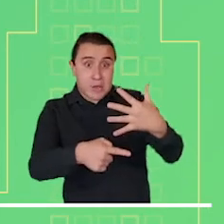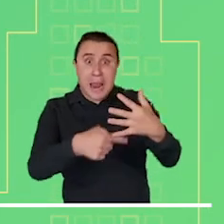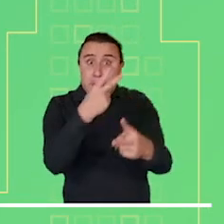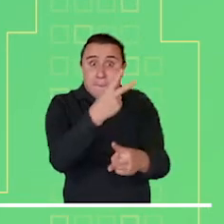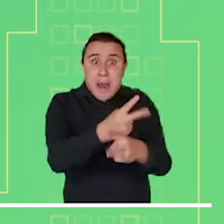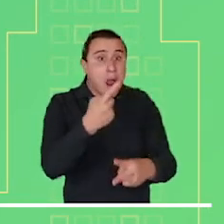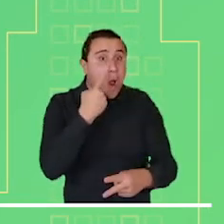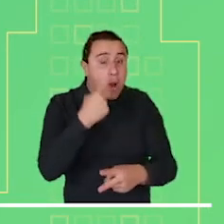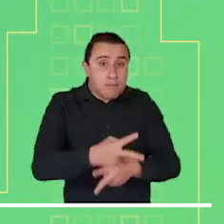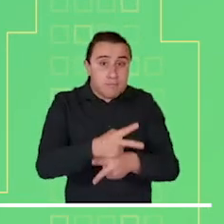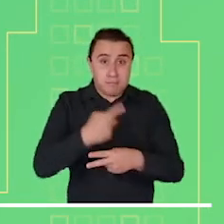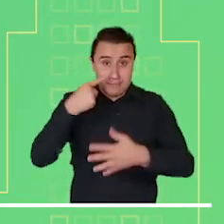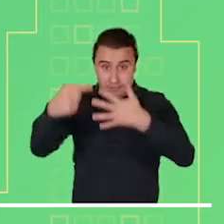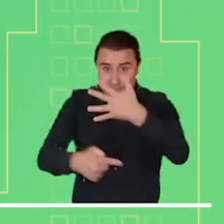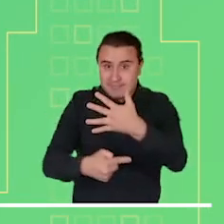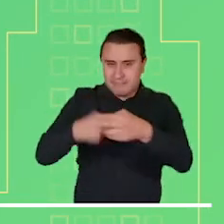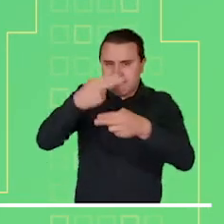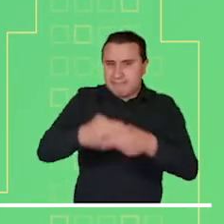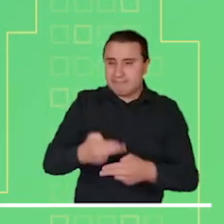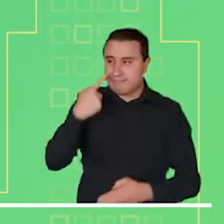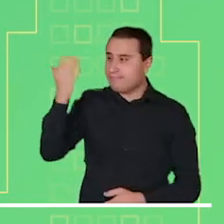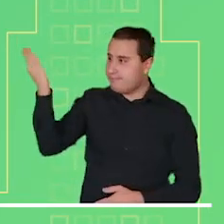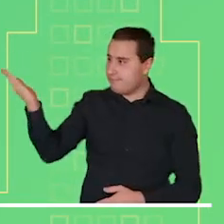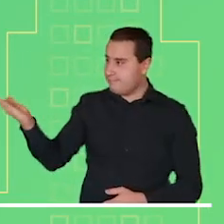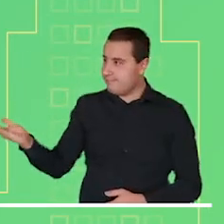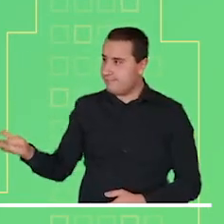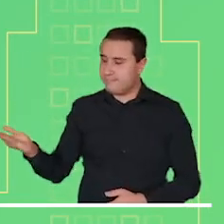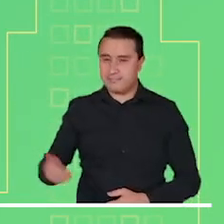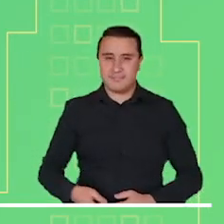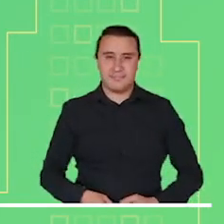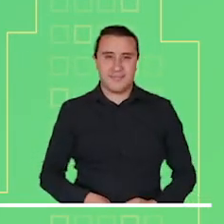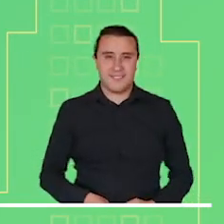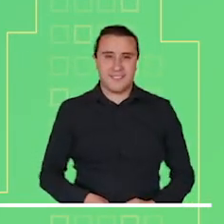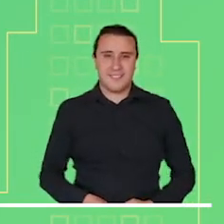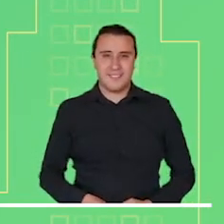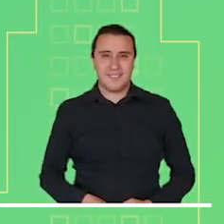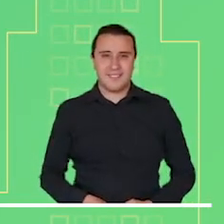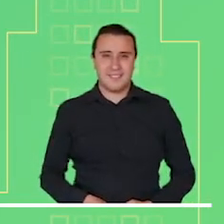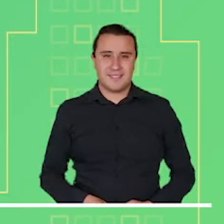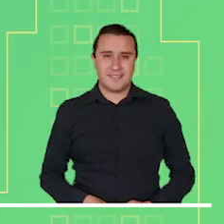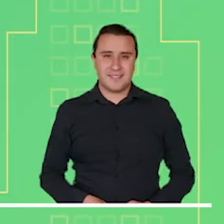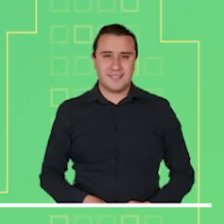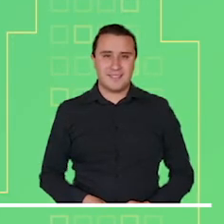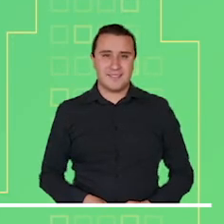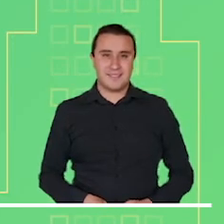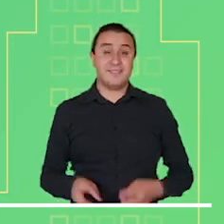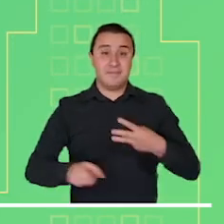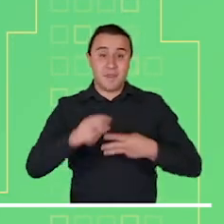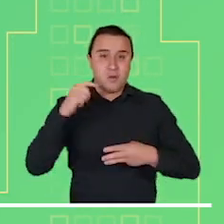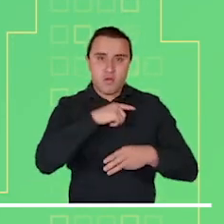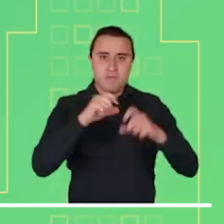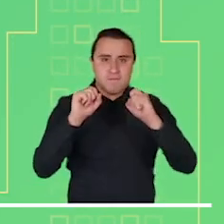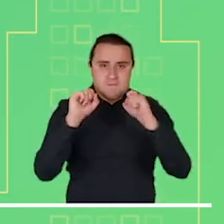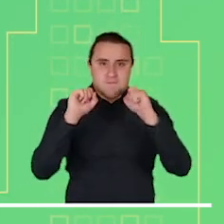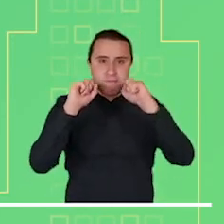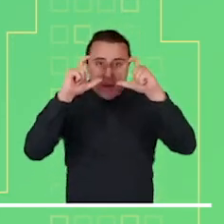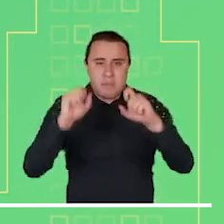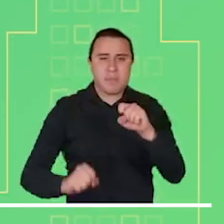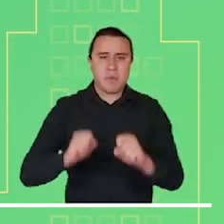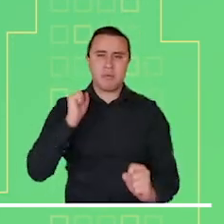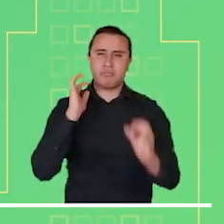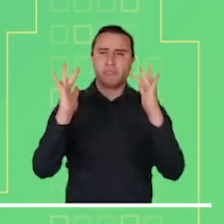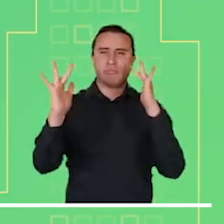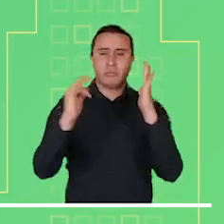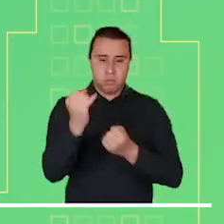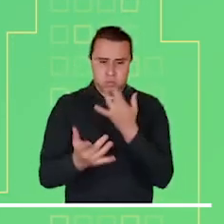Alerta roja por niveles altos en el cauce principal del río Atrato. Especial atención en los municipios de Lloró, Bagadó, Paimadó, Cértegui,